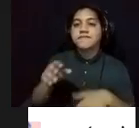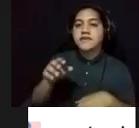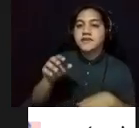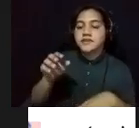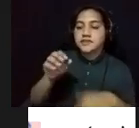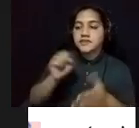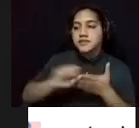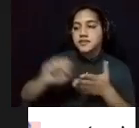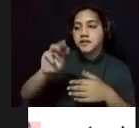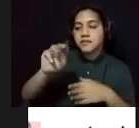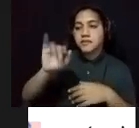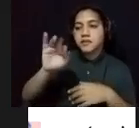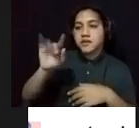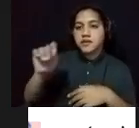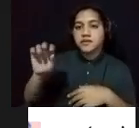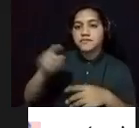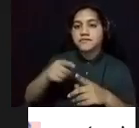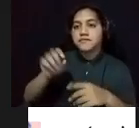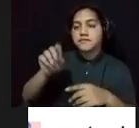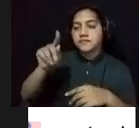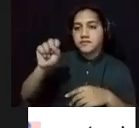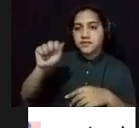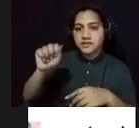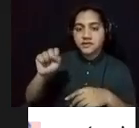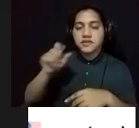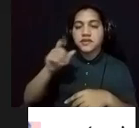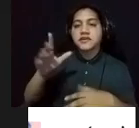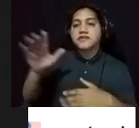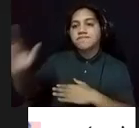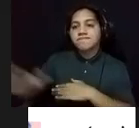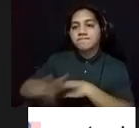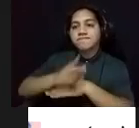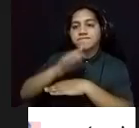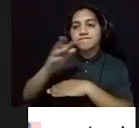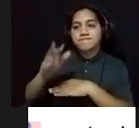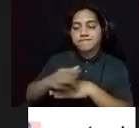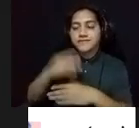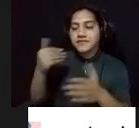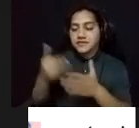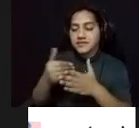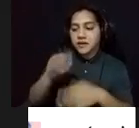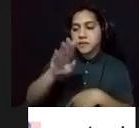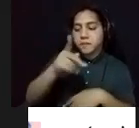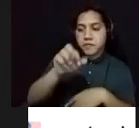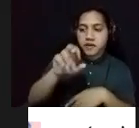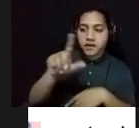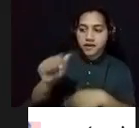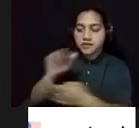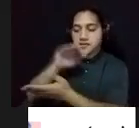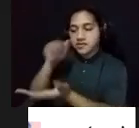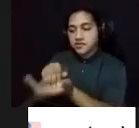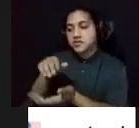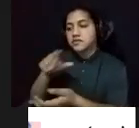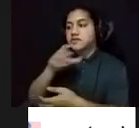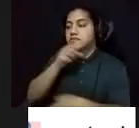arrullado por el océano Atlántico, no muy lejos de la perla y del centro de la ciudad antigua que tanto